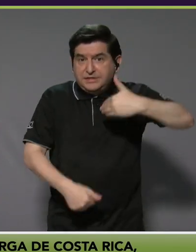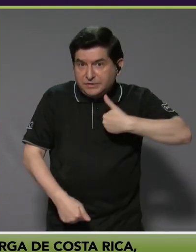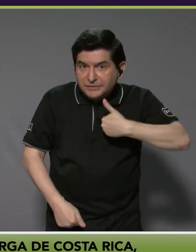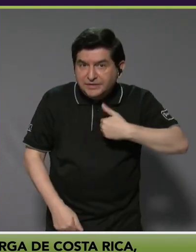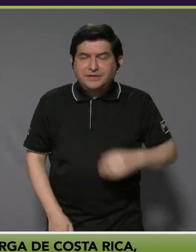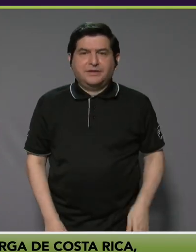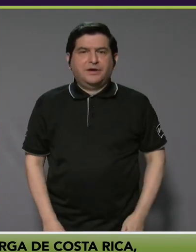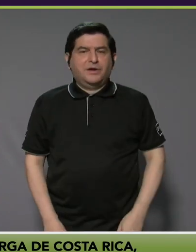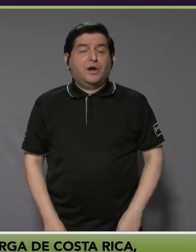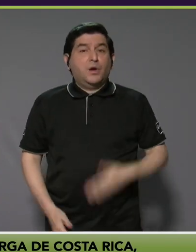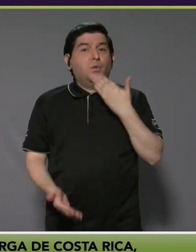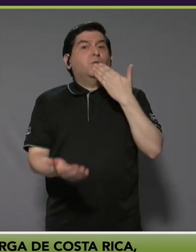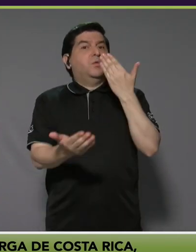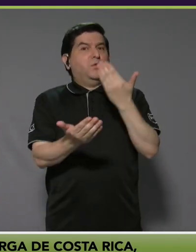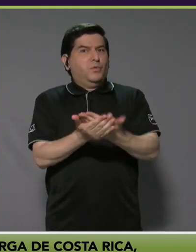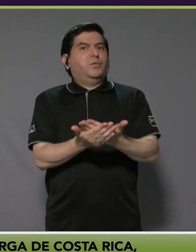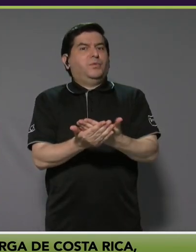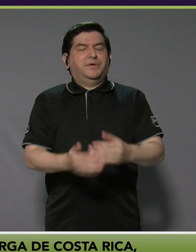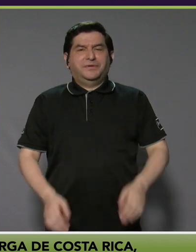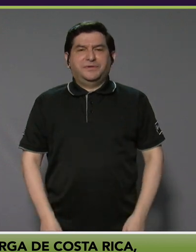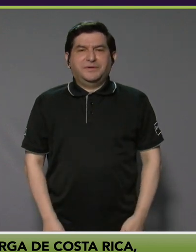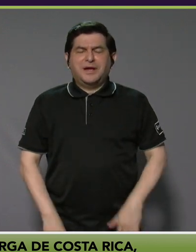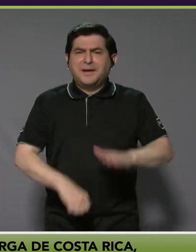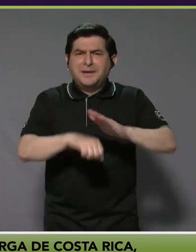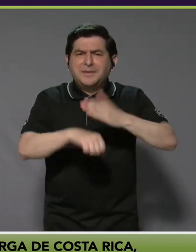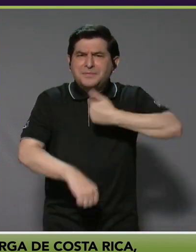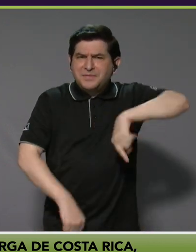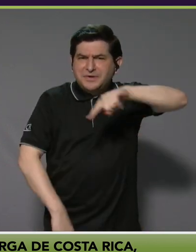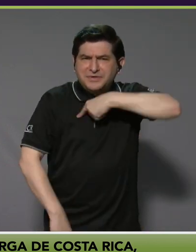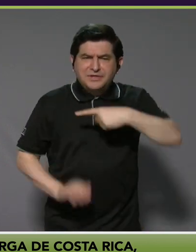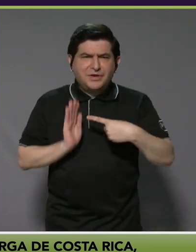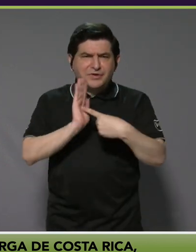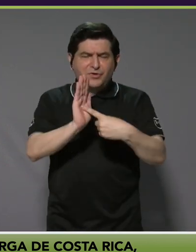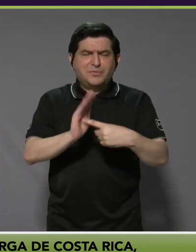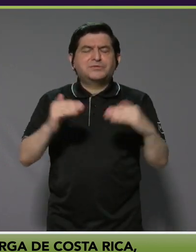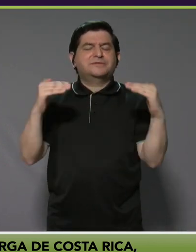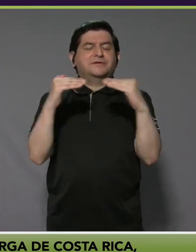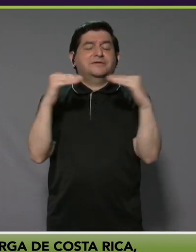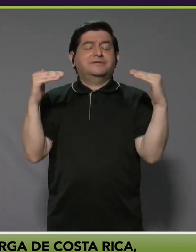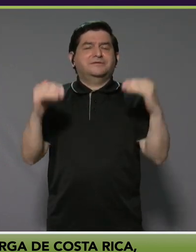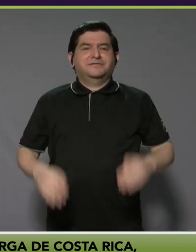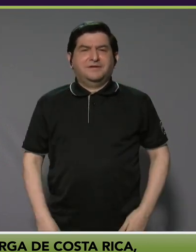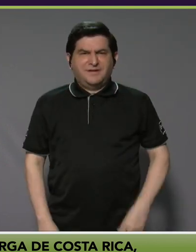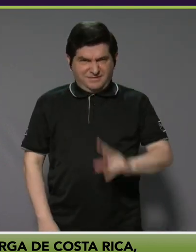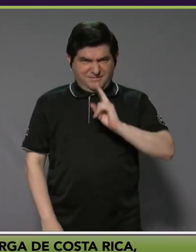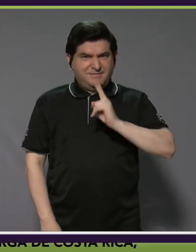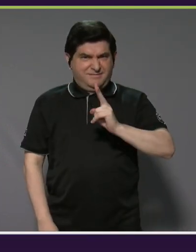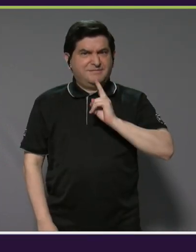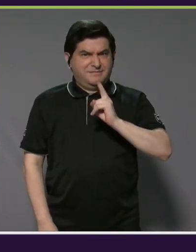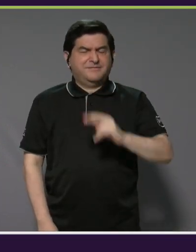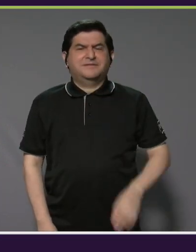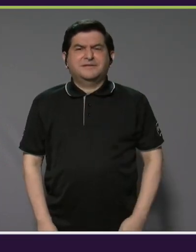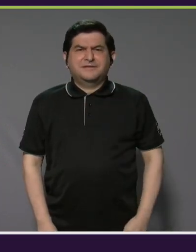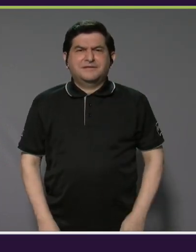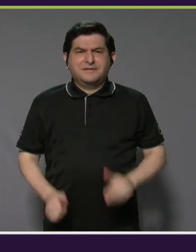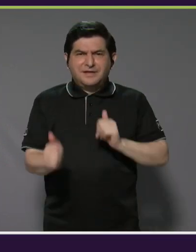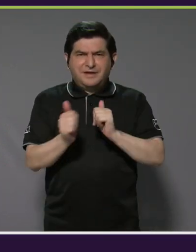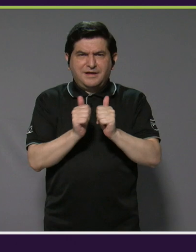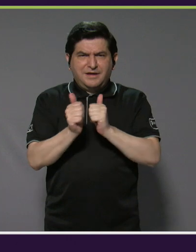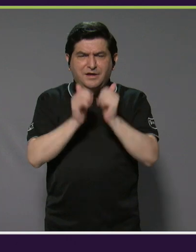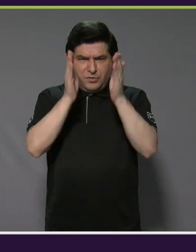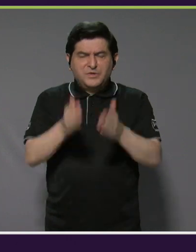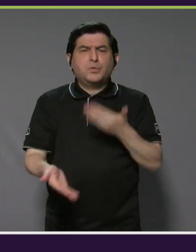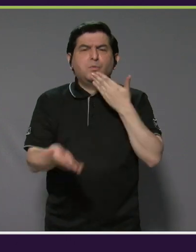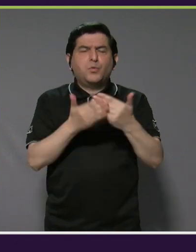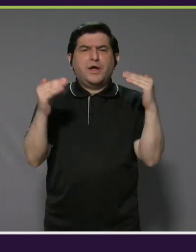es muy bueno, ya que nos permite a nosotros mostrar nuestro nivel. Y la verdad es que muchos participantes tienen un